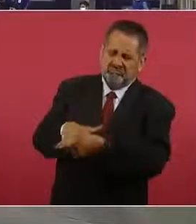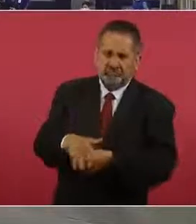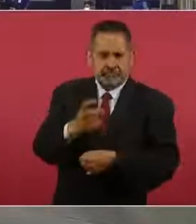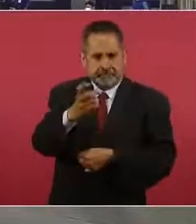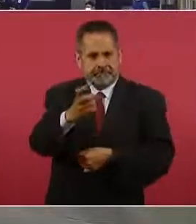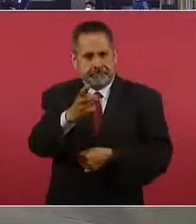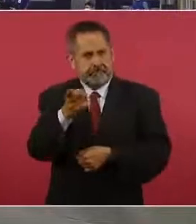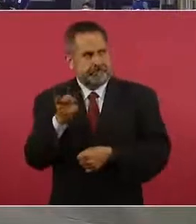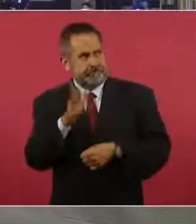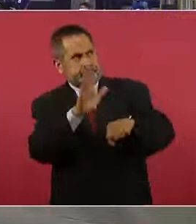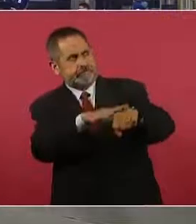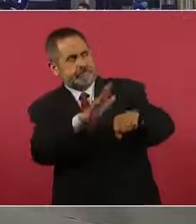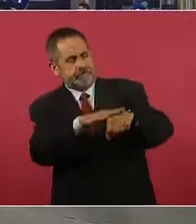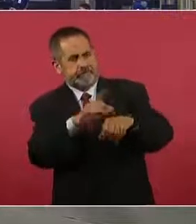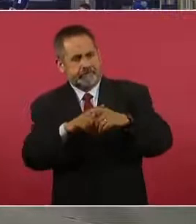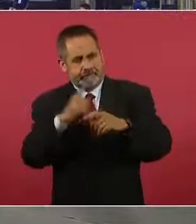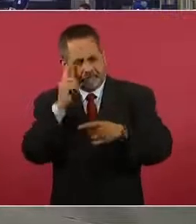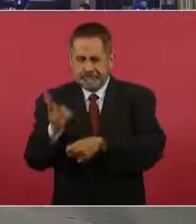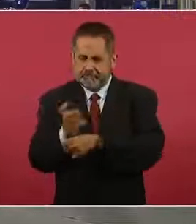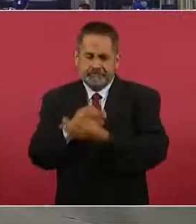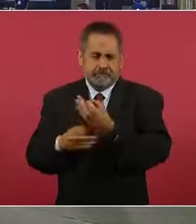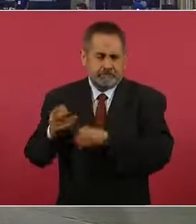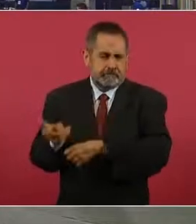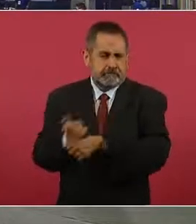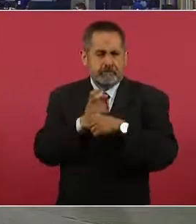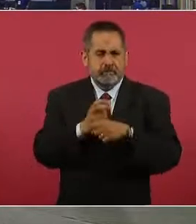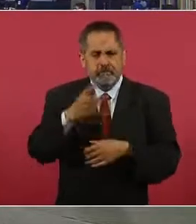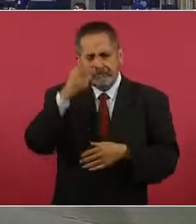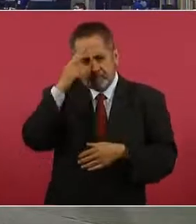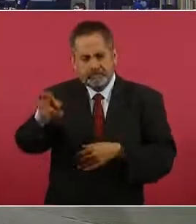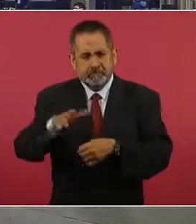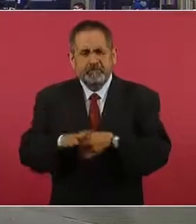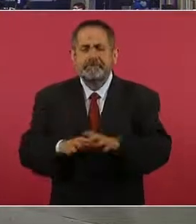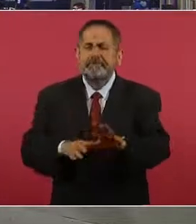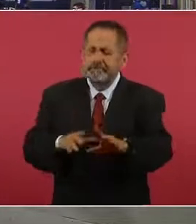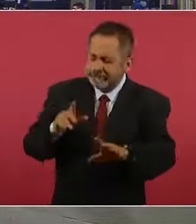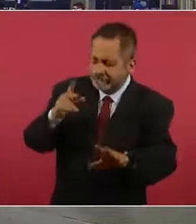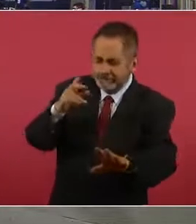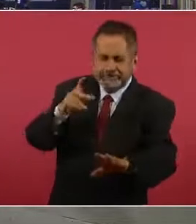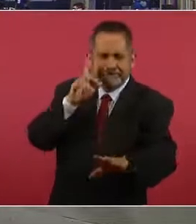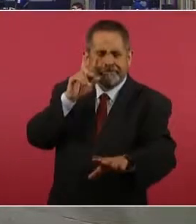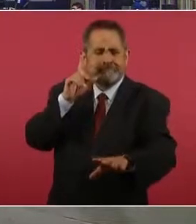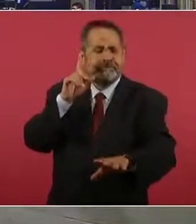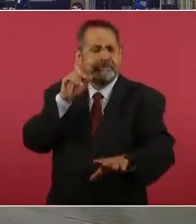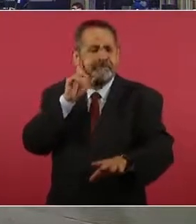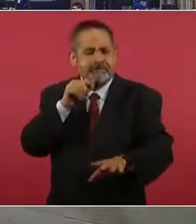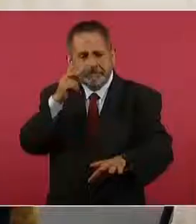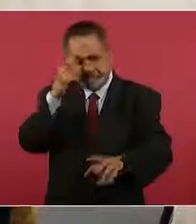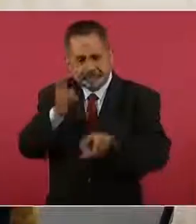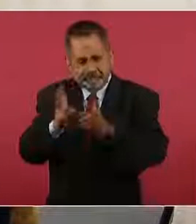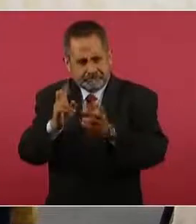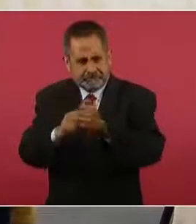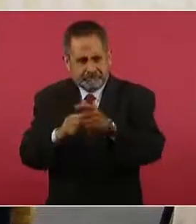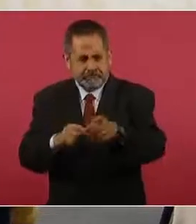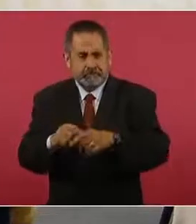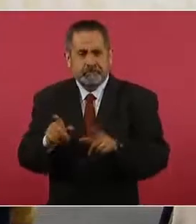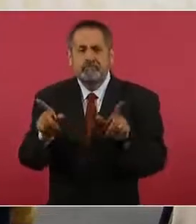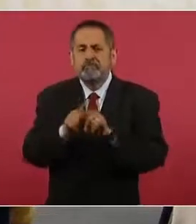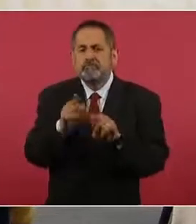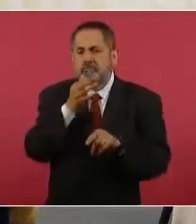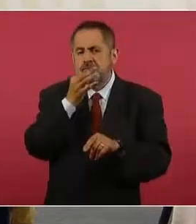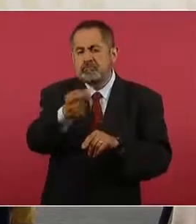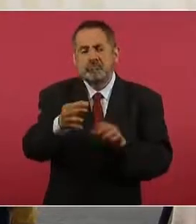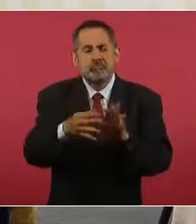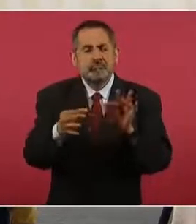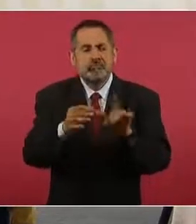raíz de este exhorto a que se invite a todas las naciones. ¿México ha sido presionado? Lo único que puedo adelantarles es que